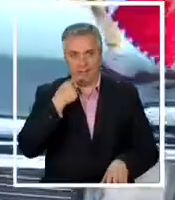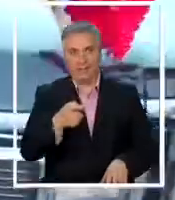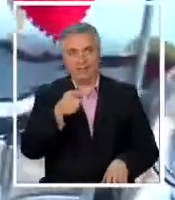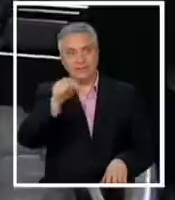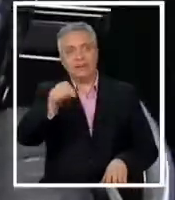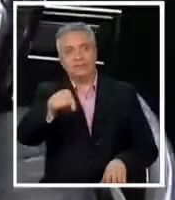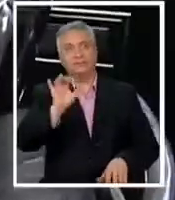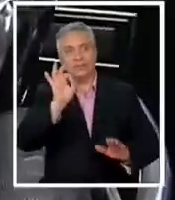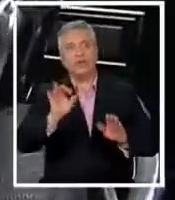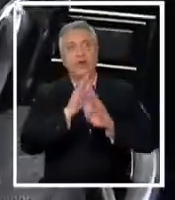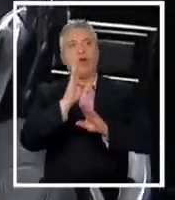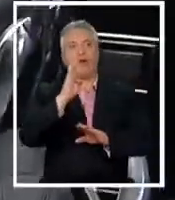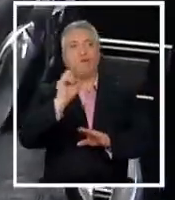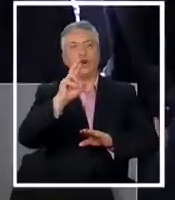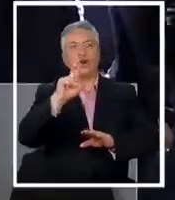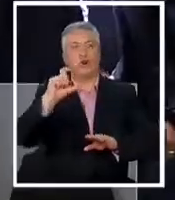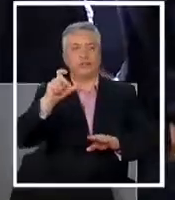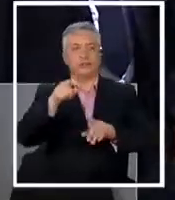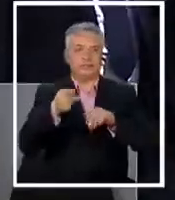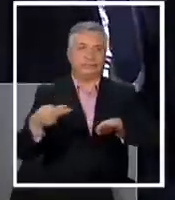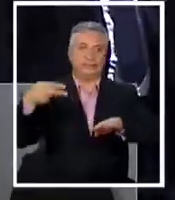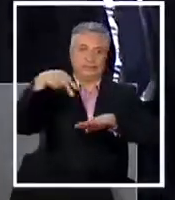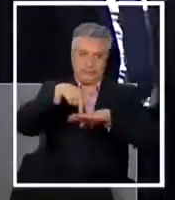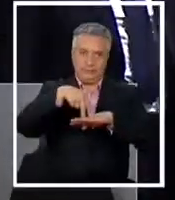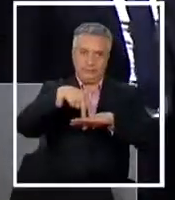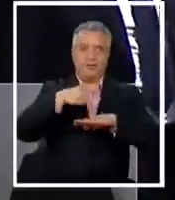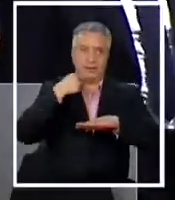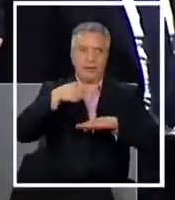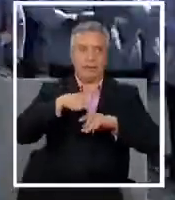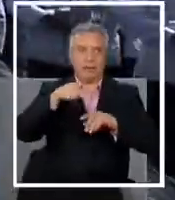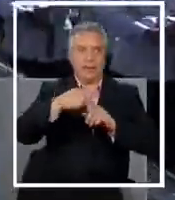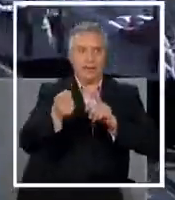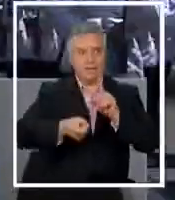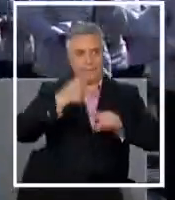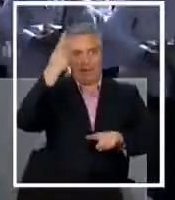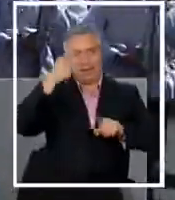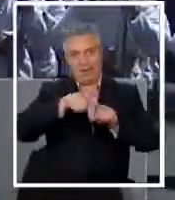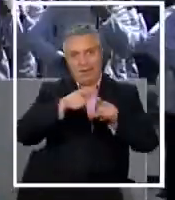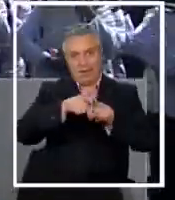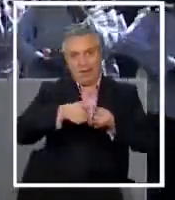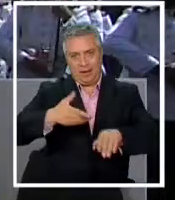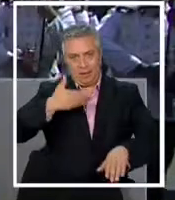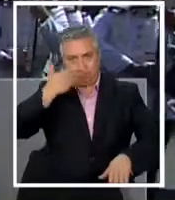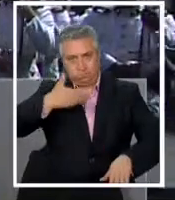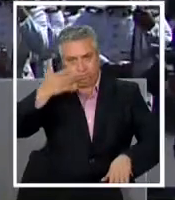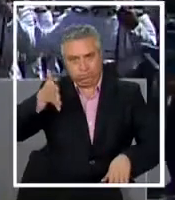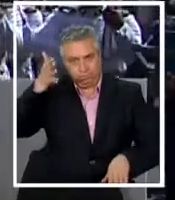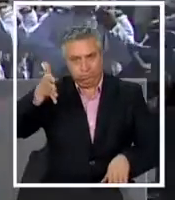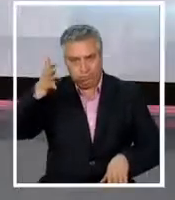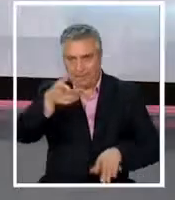arribará Gabriel Boric al Congreso Nacional para pronunciar la primera cuenta pública de su administración.